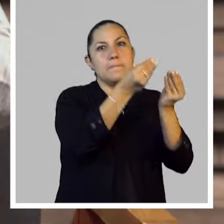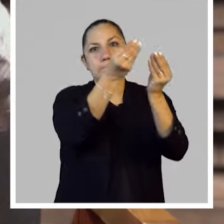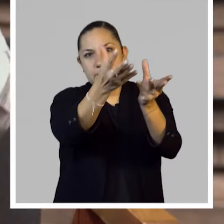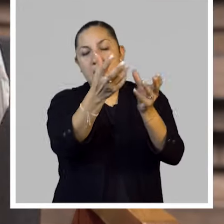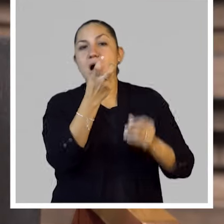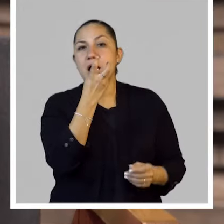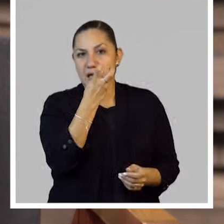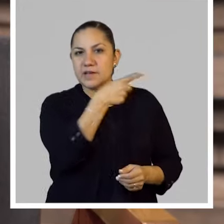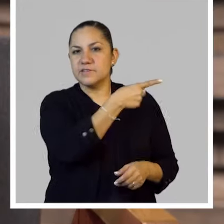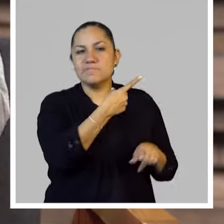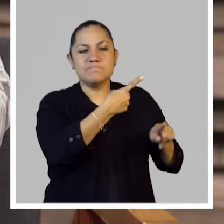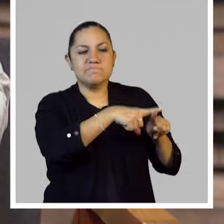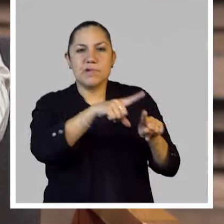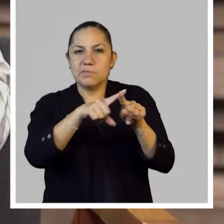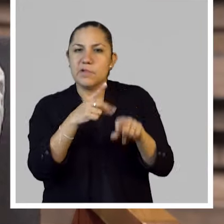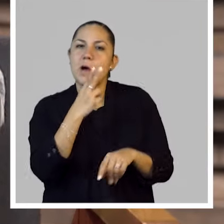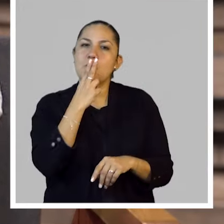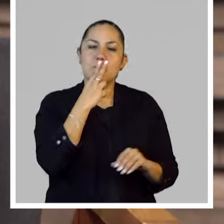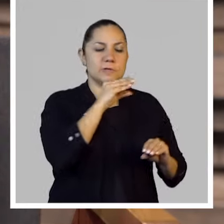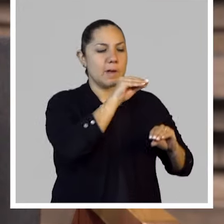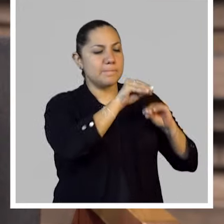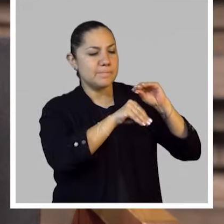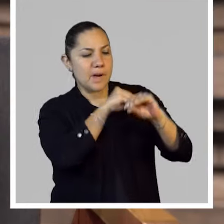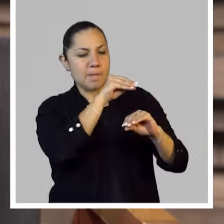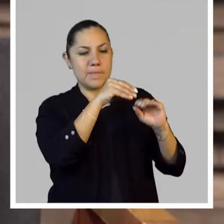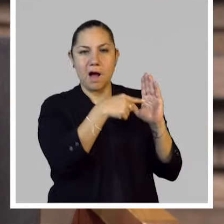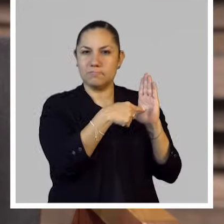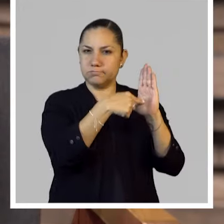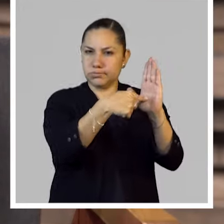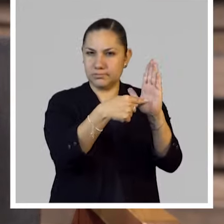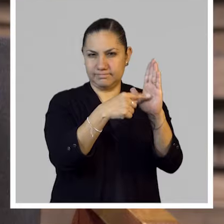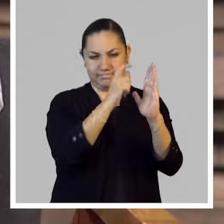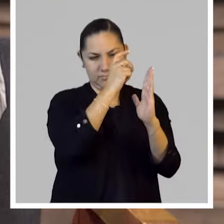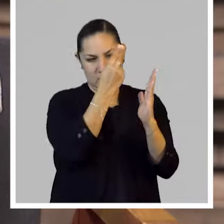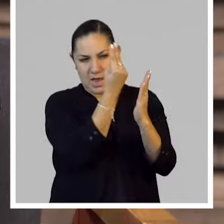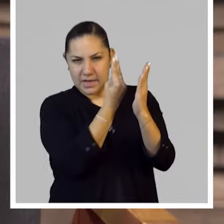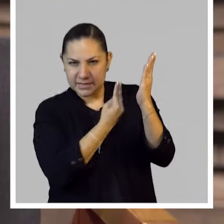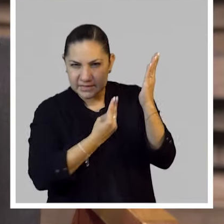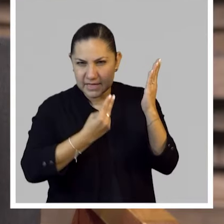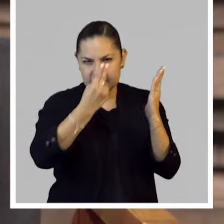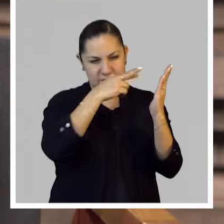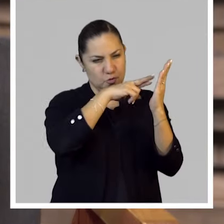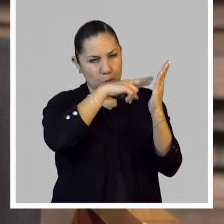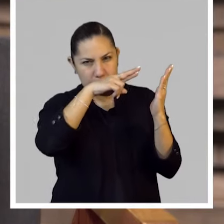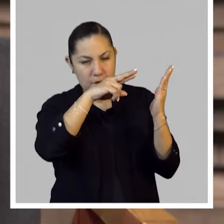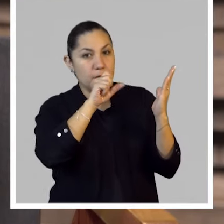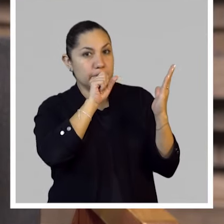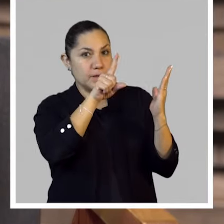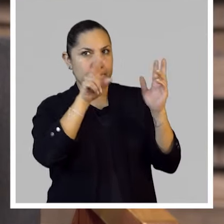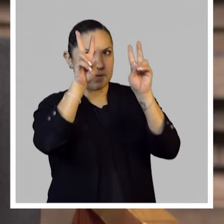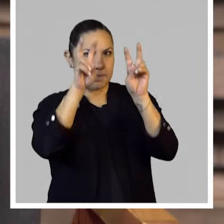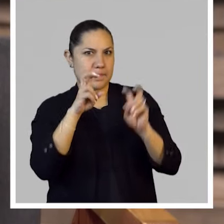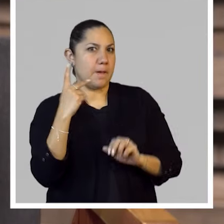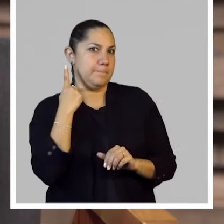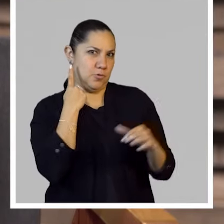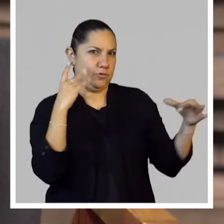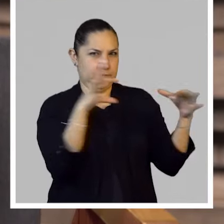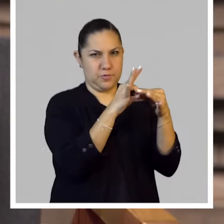poner en circulación mensajes estético-políticos que en esa época estaban tratando de